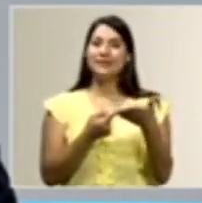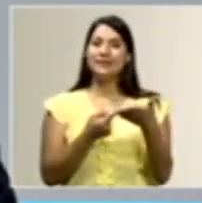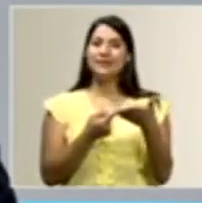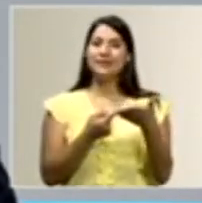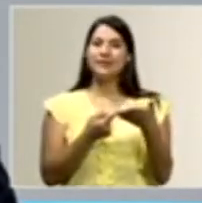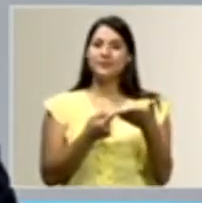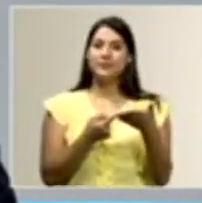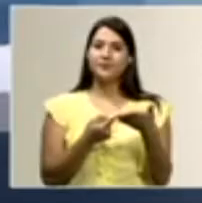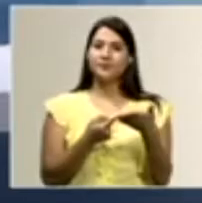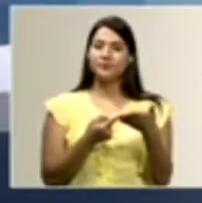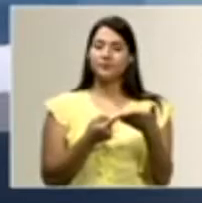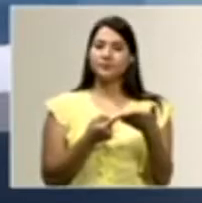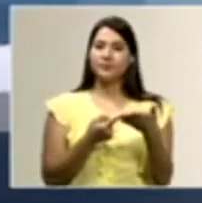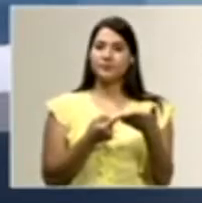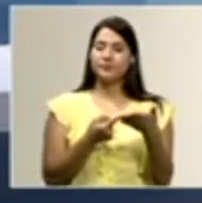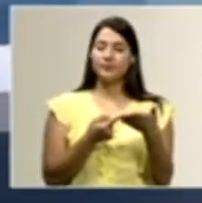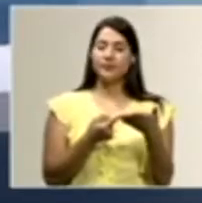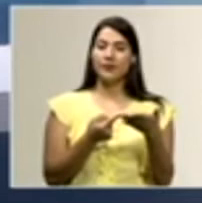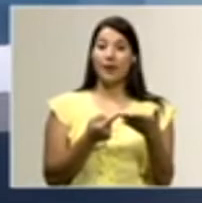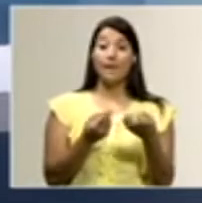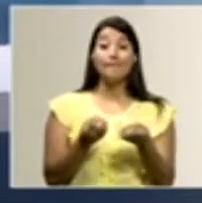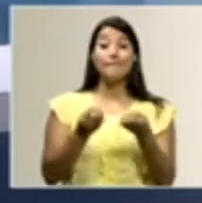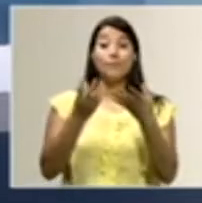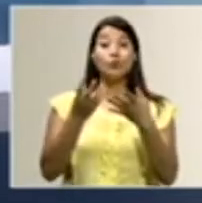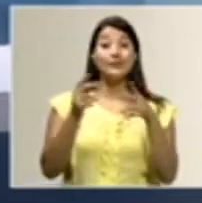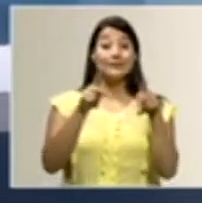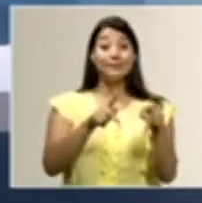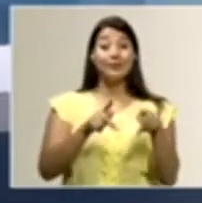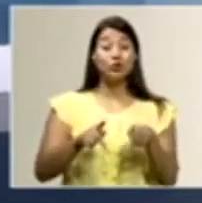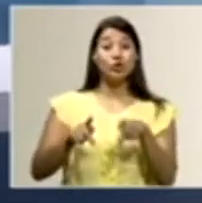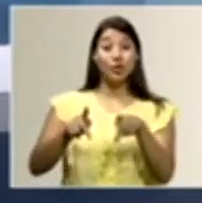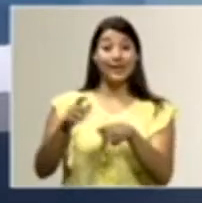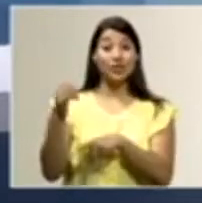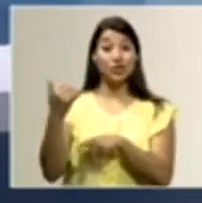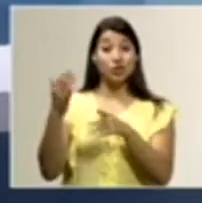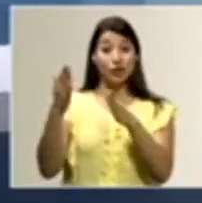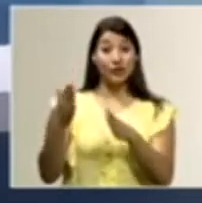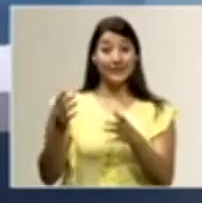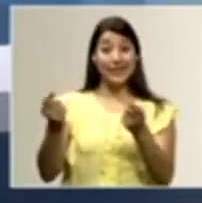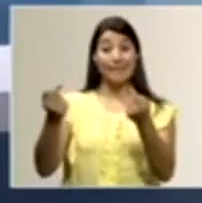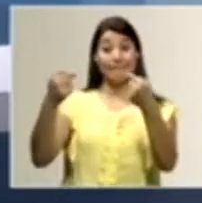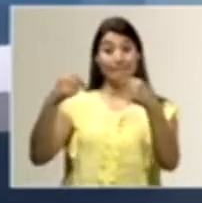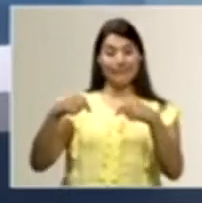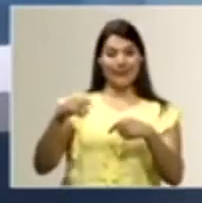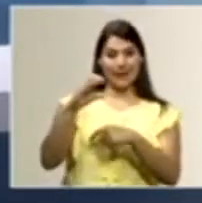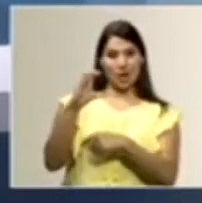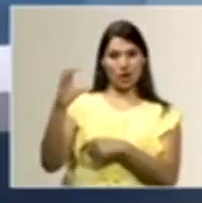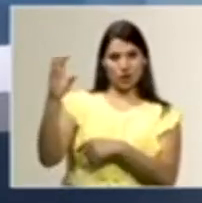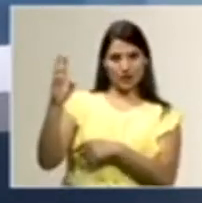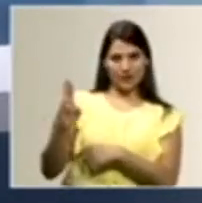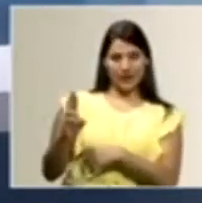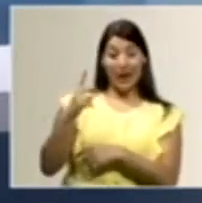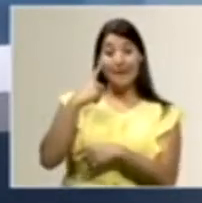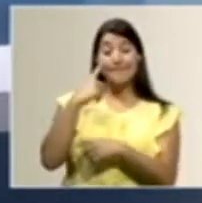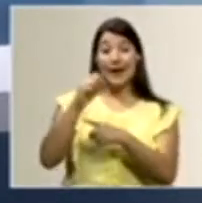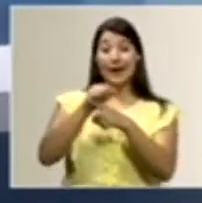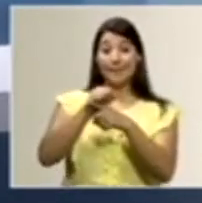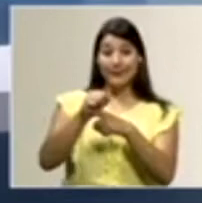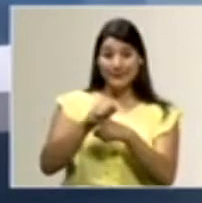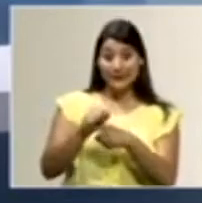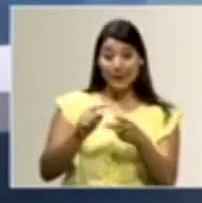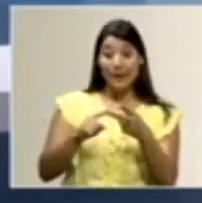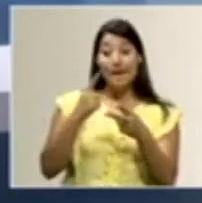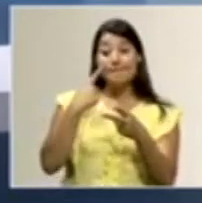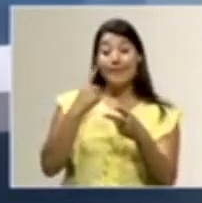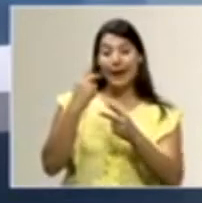muchos surfistas vienen a Costa Rica a entrenarse, a